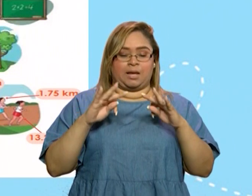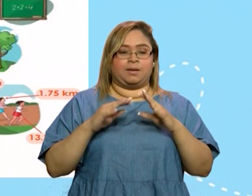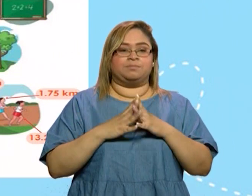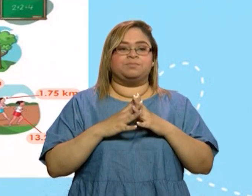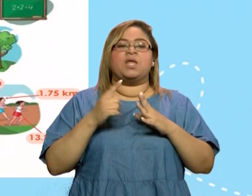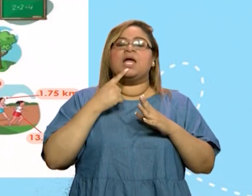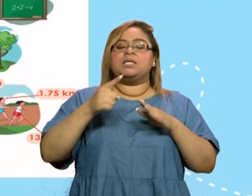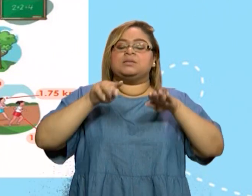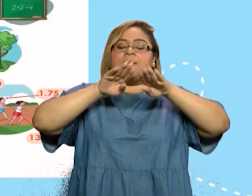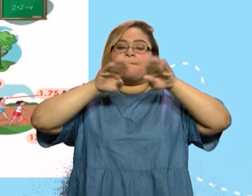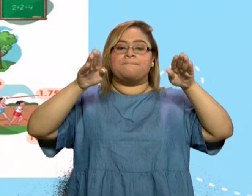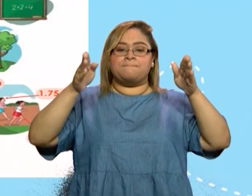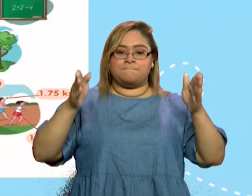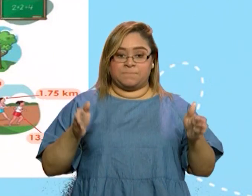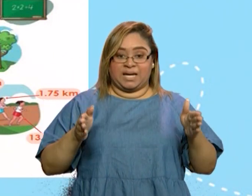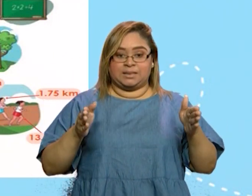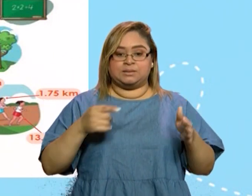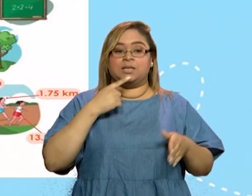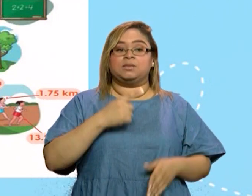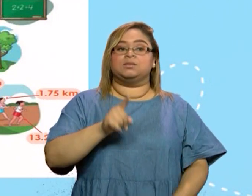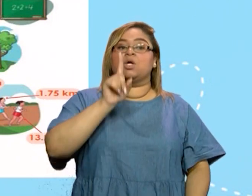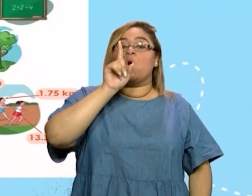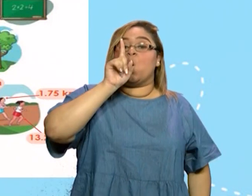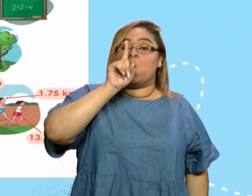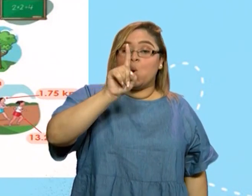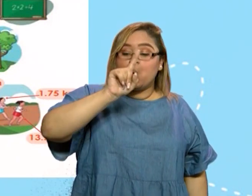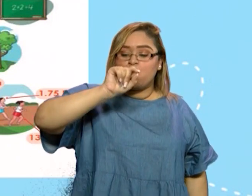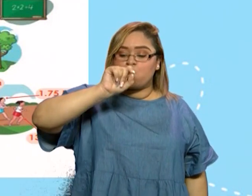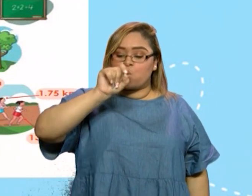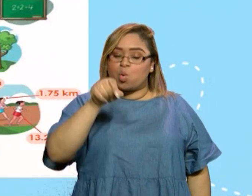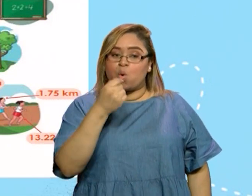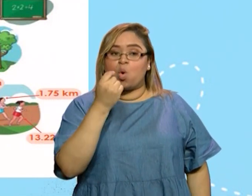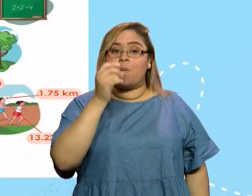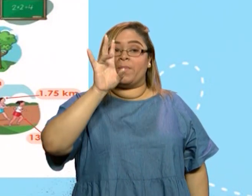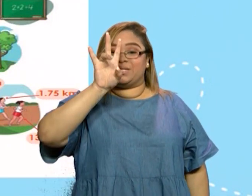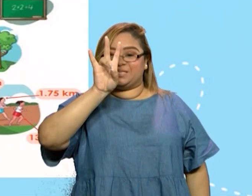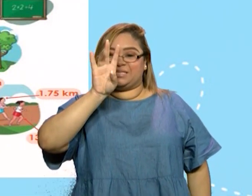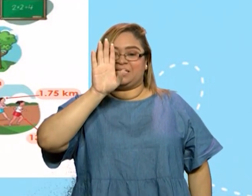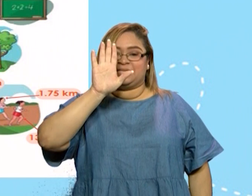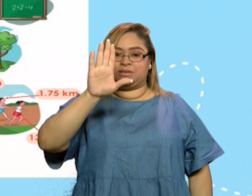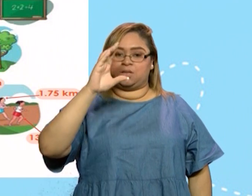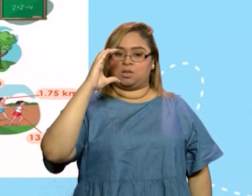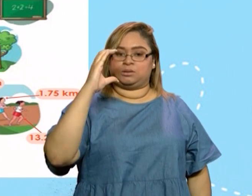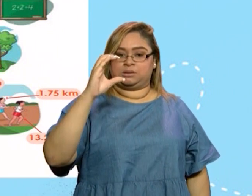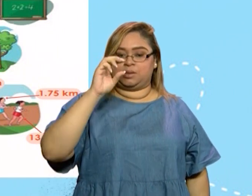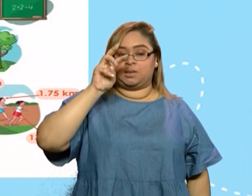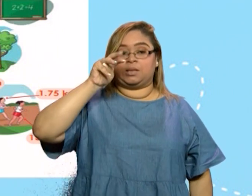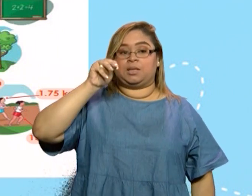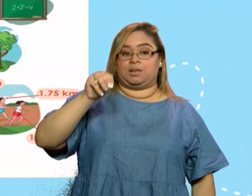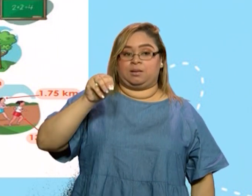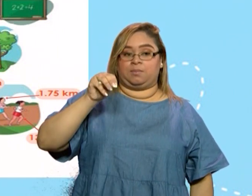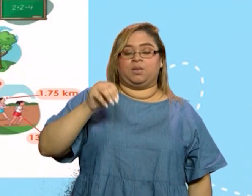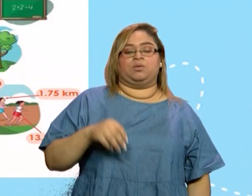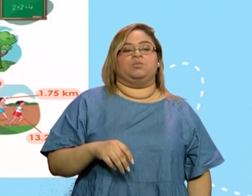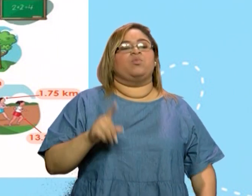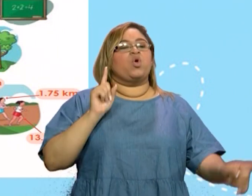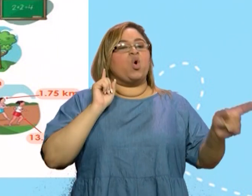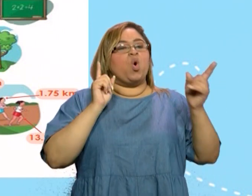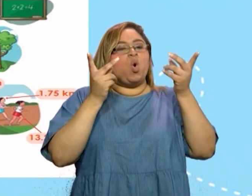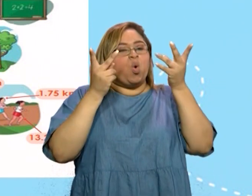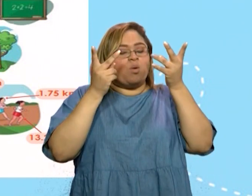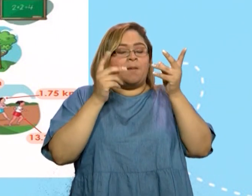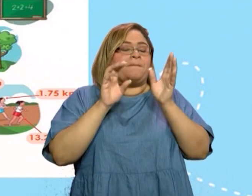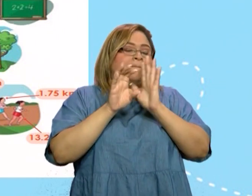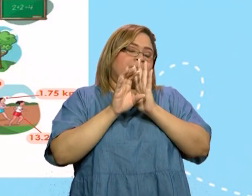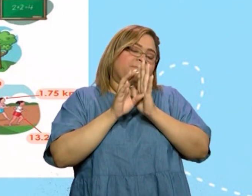una mesa es de 1,75 metros ¿a cuánto equivale en centímetros? ahí